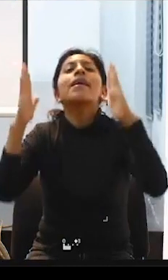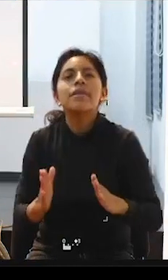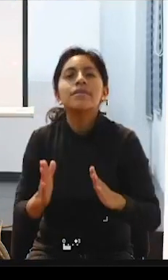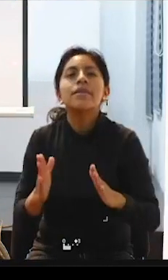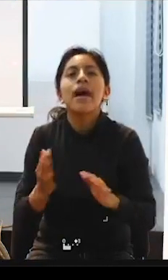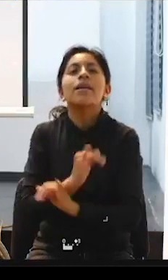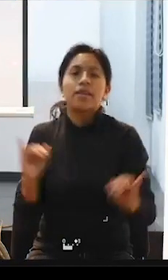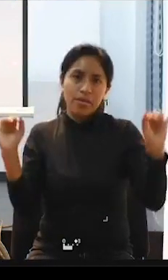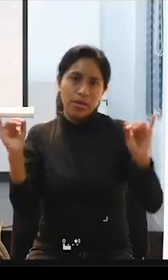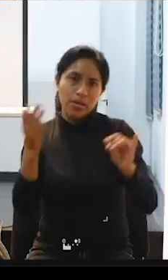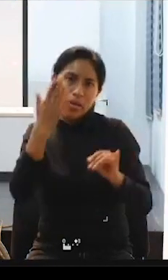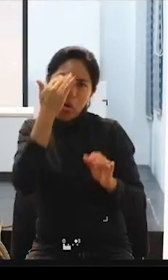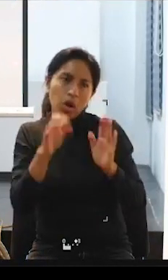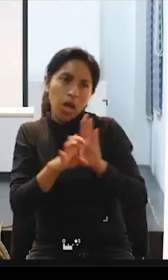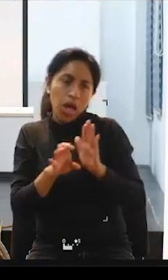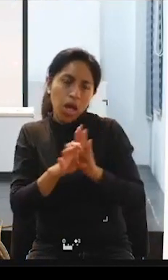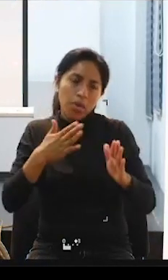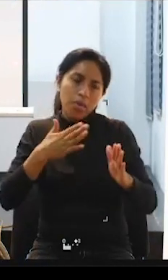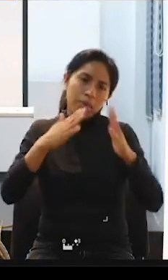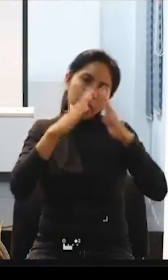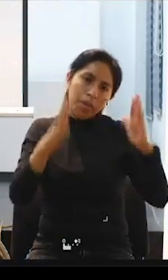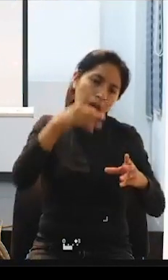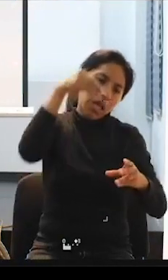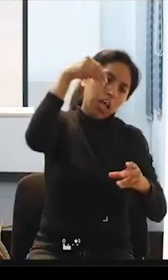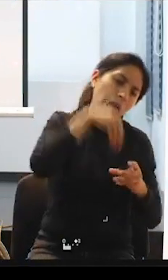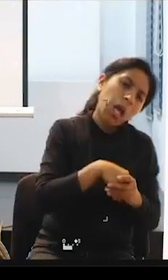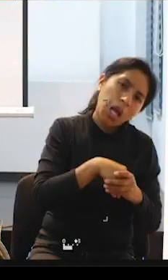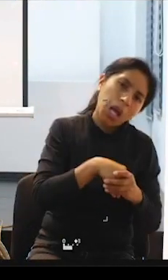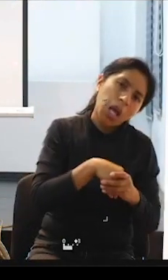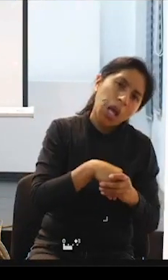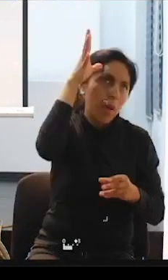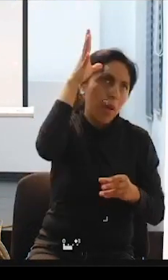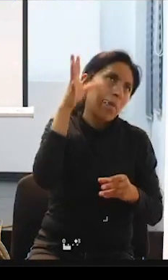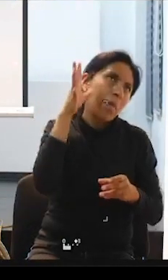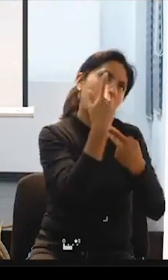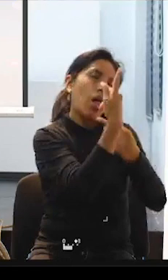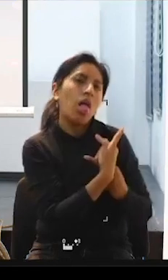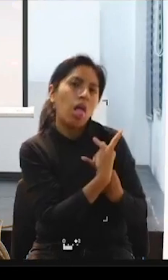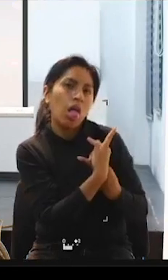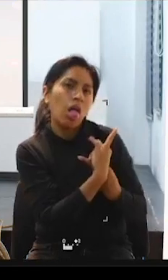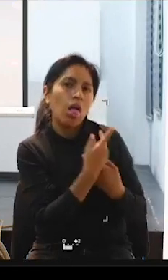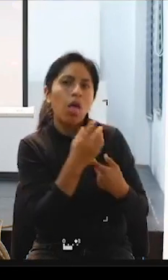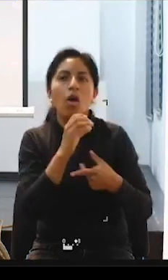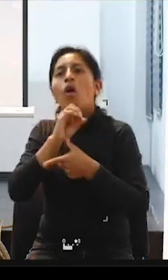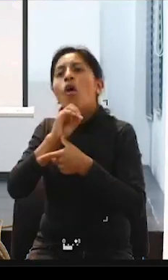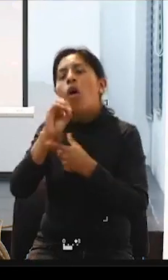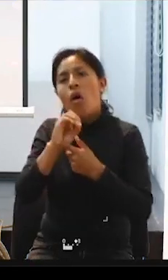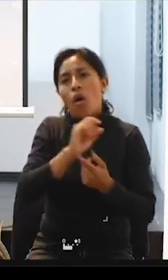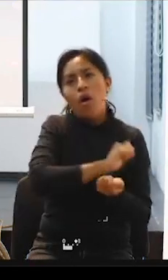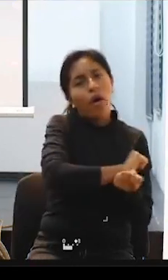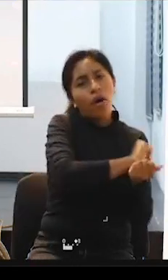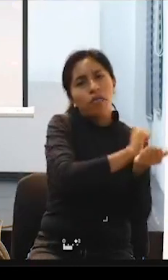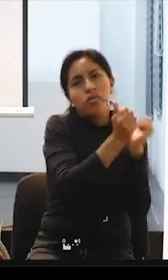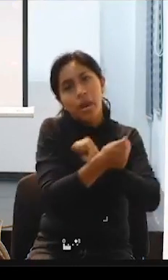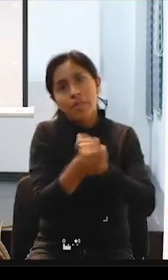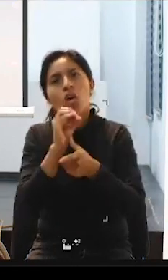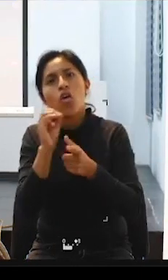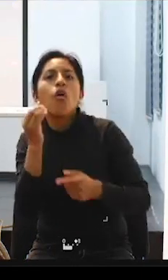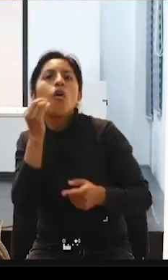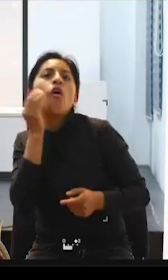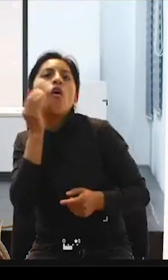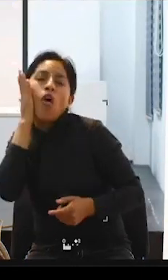o te vas a una residencia, parece que ir a un piso accesible era muy difícil,